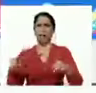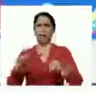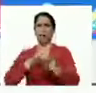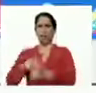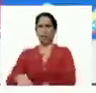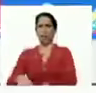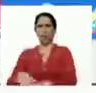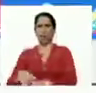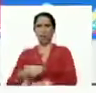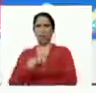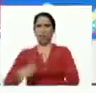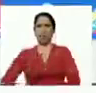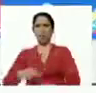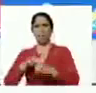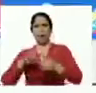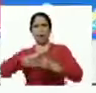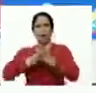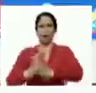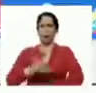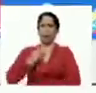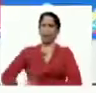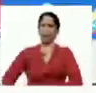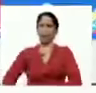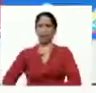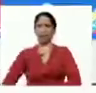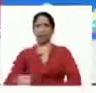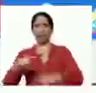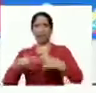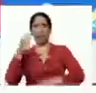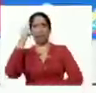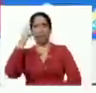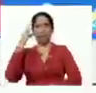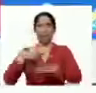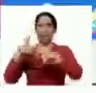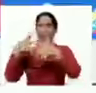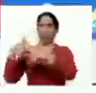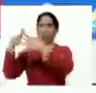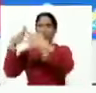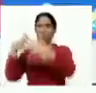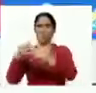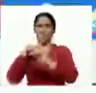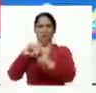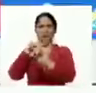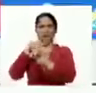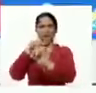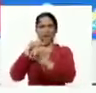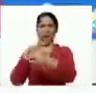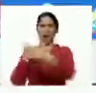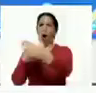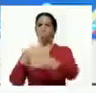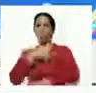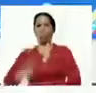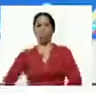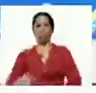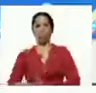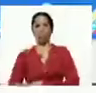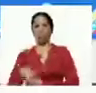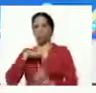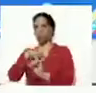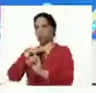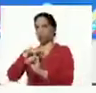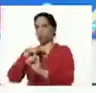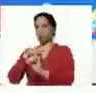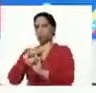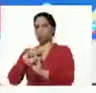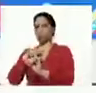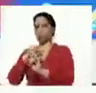para destruir a china y todos los días el gobierno de Estados Unidos ataca a china la ataca de manera